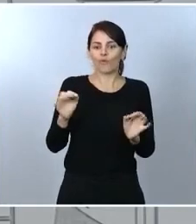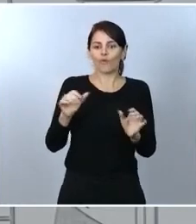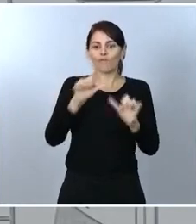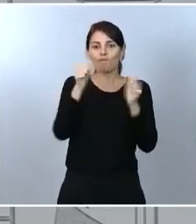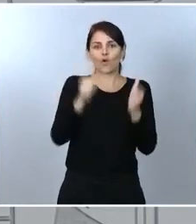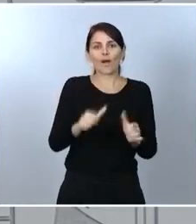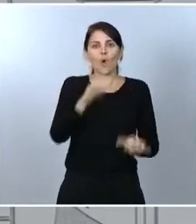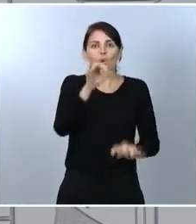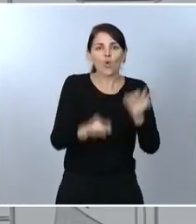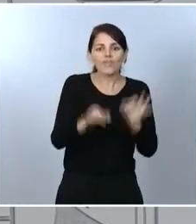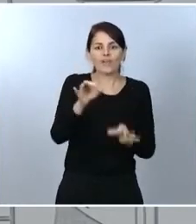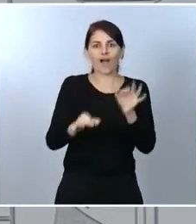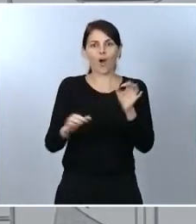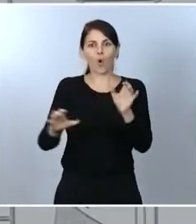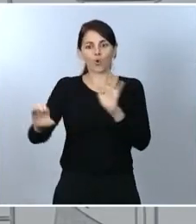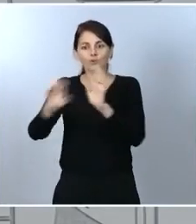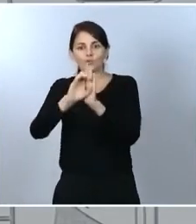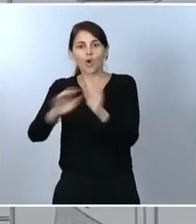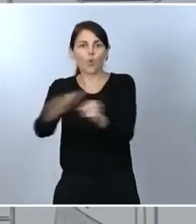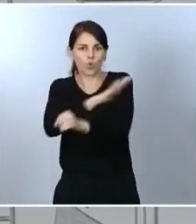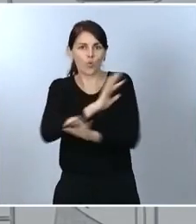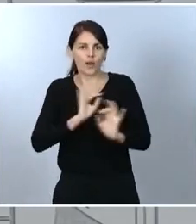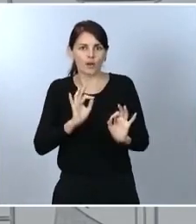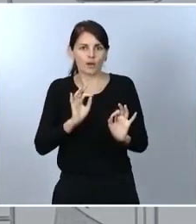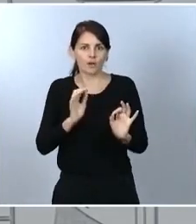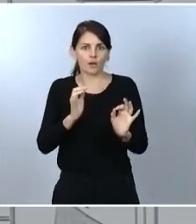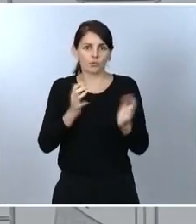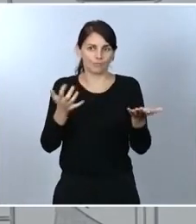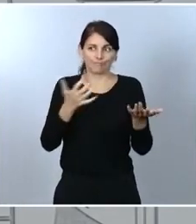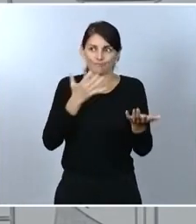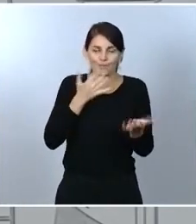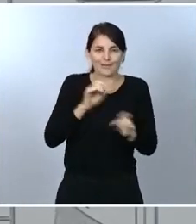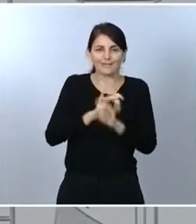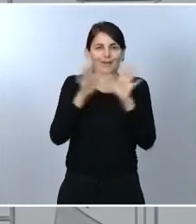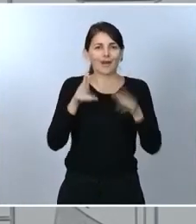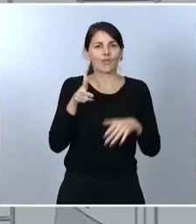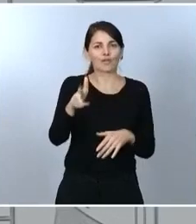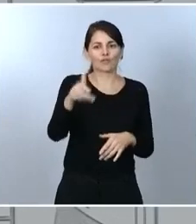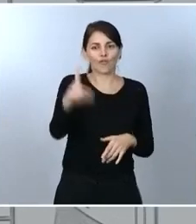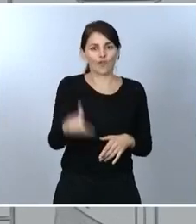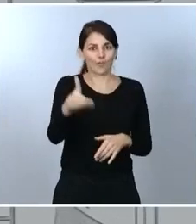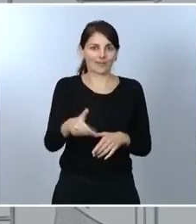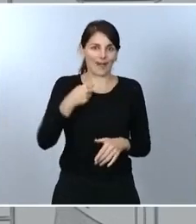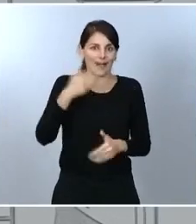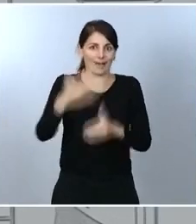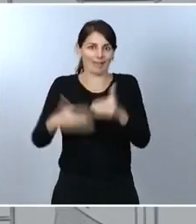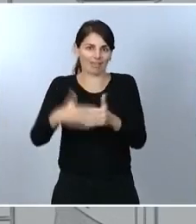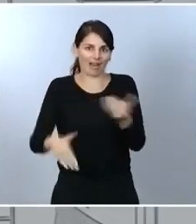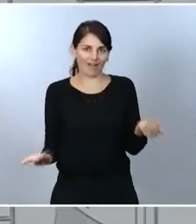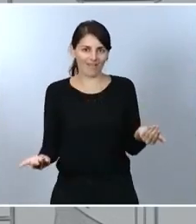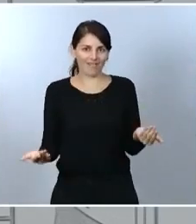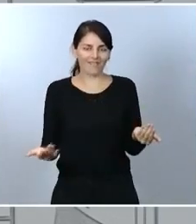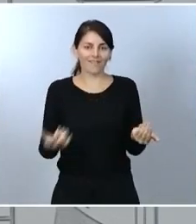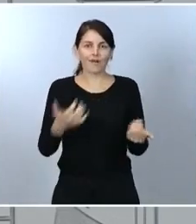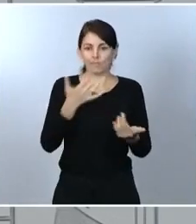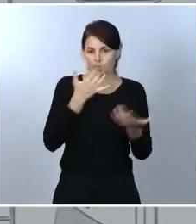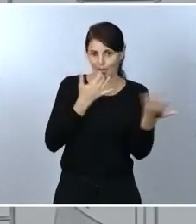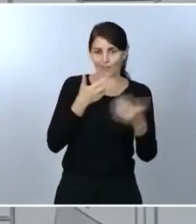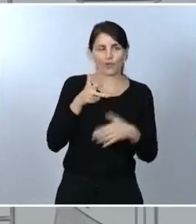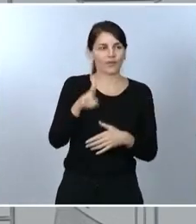durante seis meses de derechos fundamentales como son, uno, la libertad de poder deambular